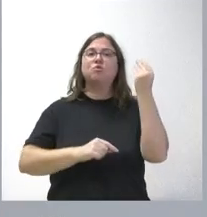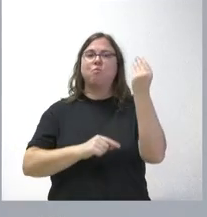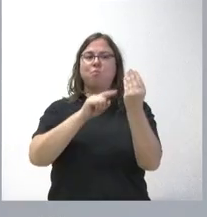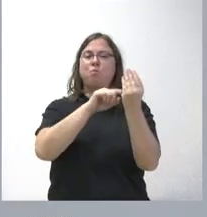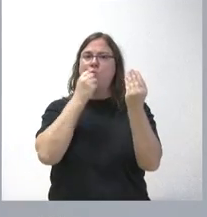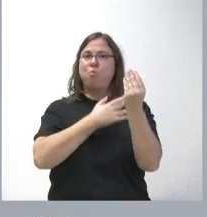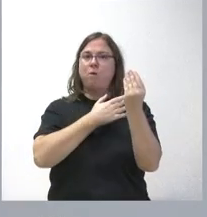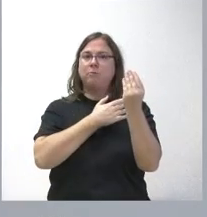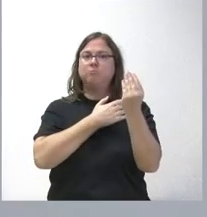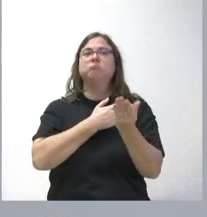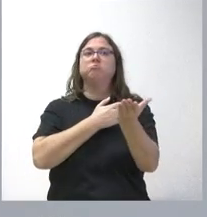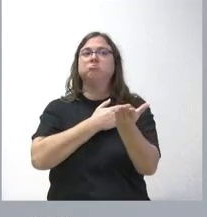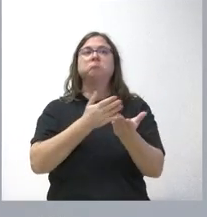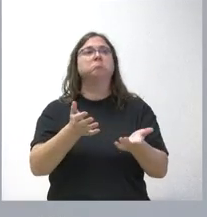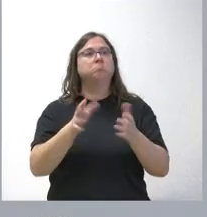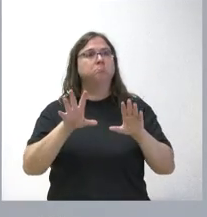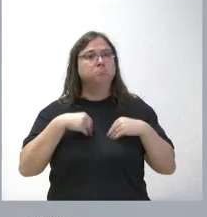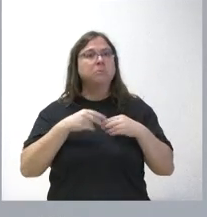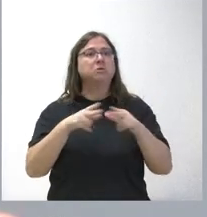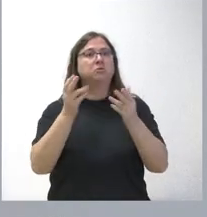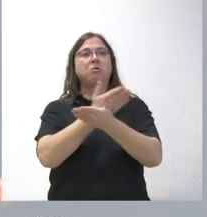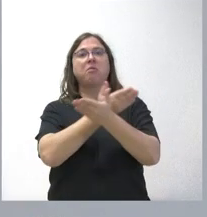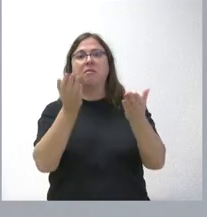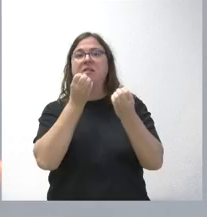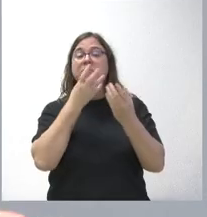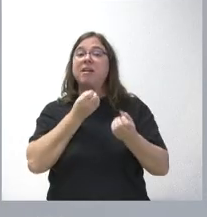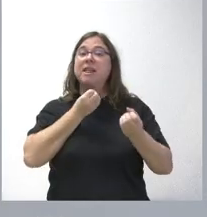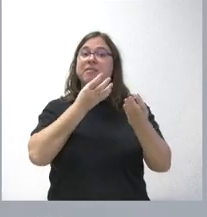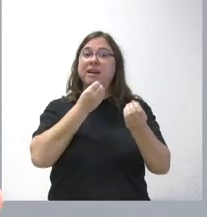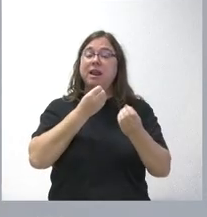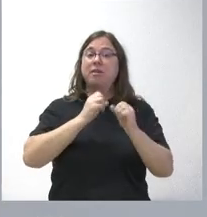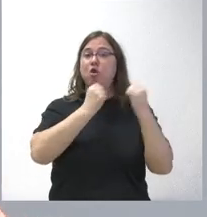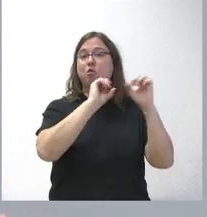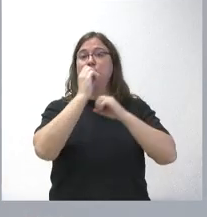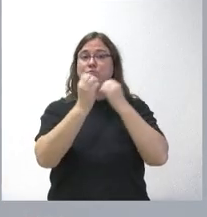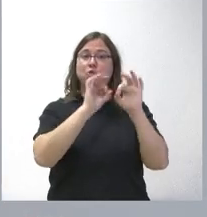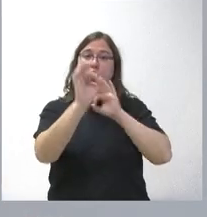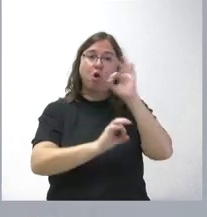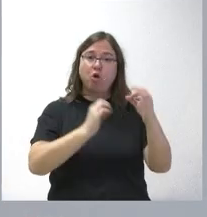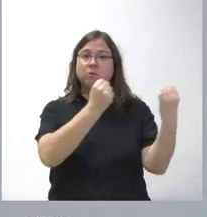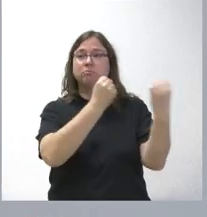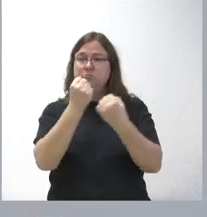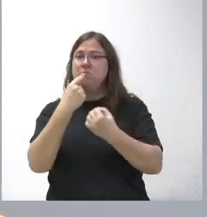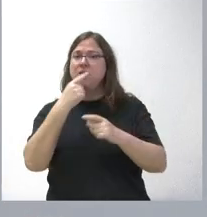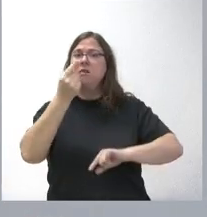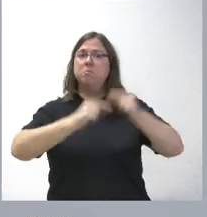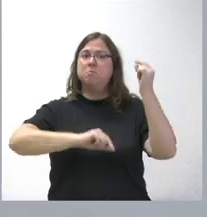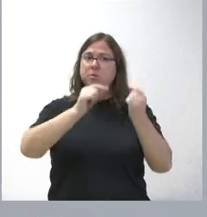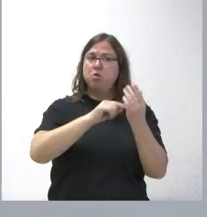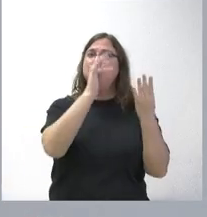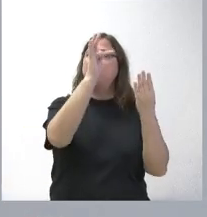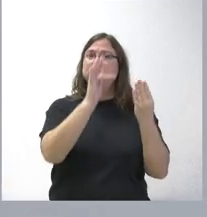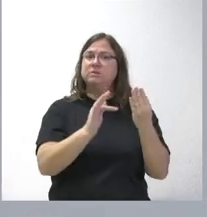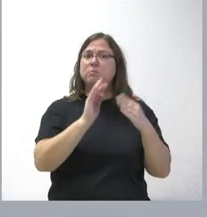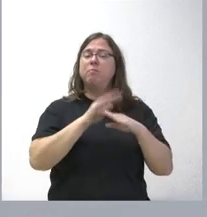sido bien asumido por gran parte de la sociedad, que en declaraciones de distintos órganos han manifestado que ese presupuesto tiene aspectos positivos para